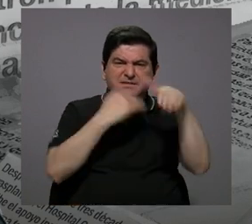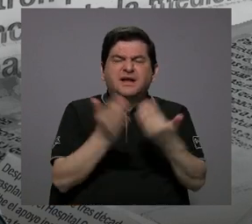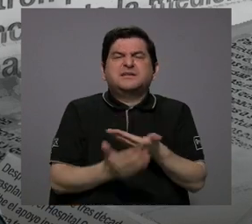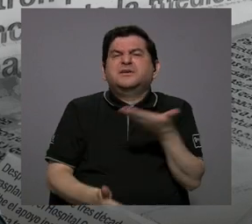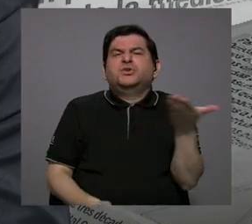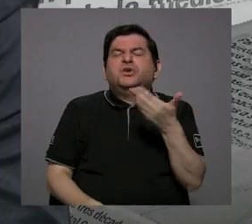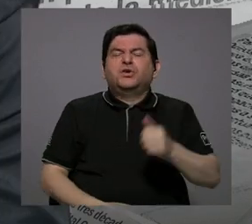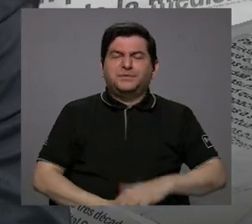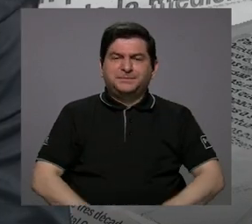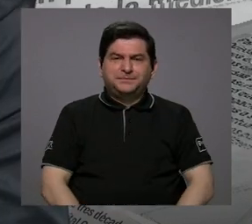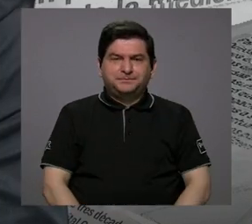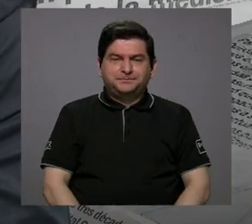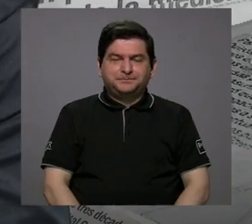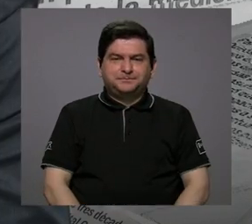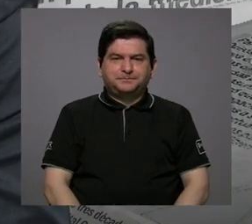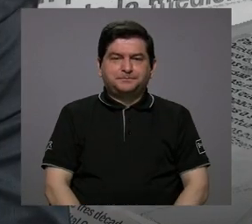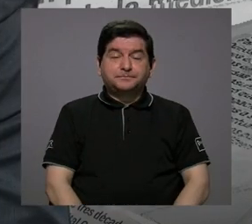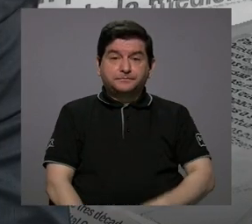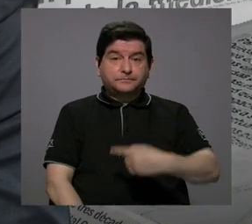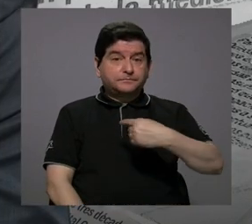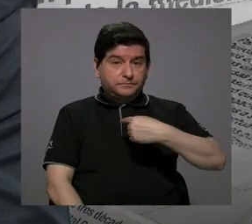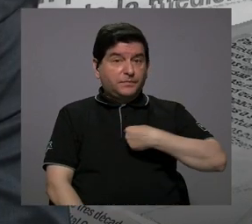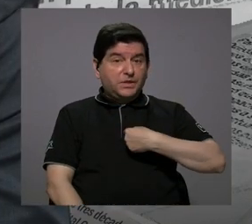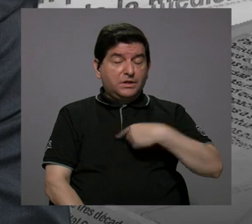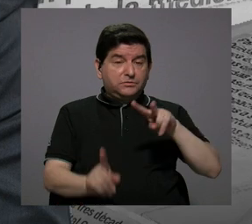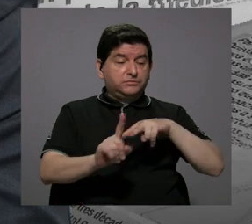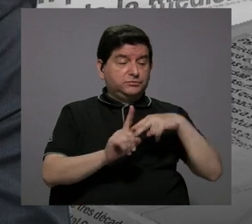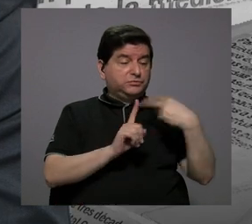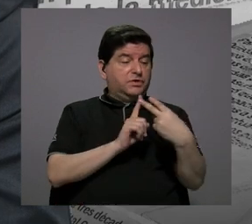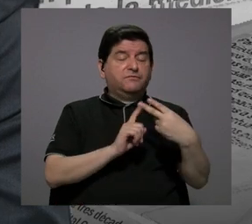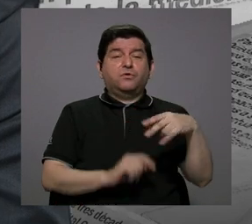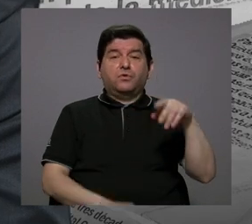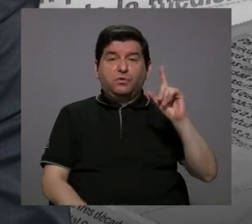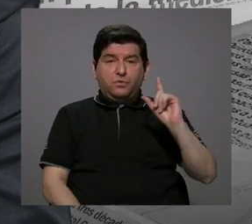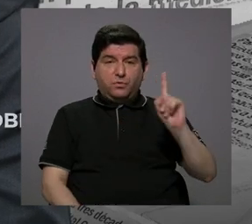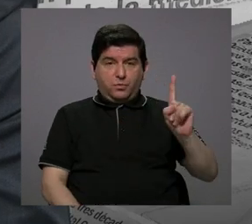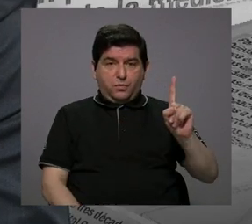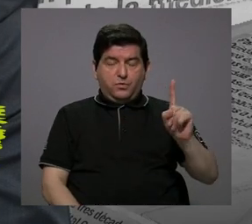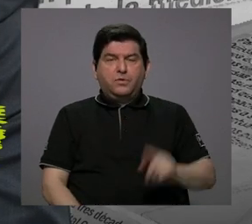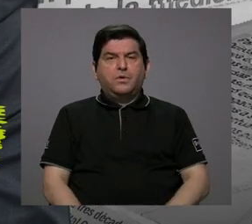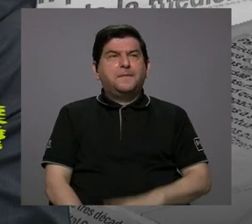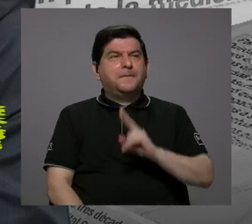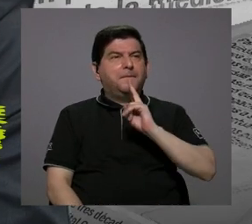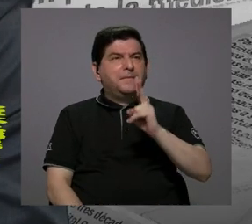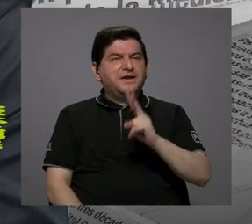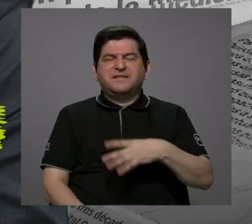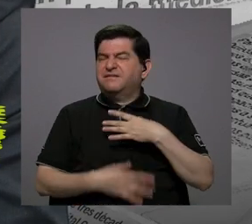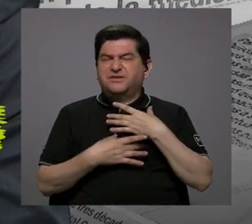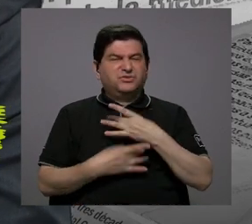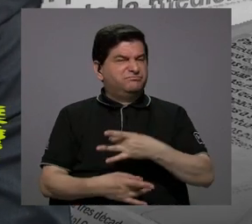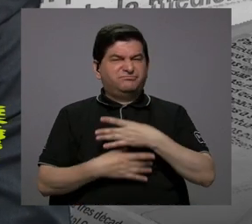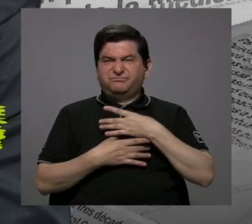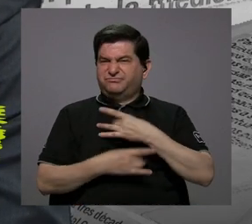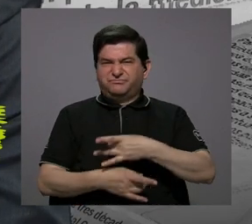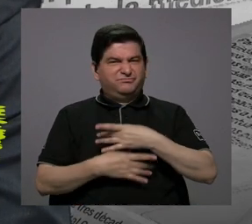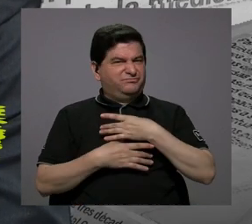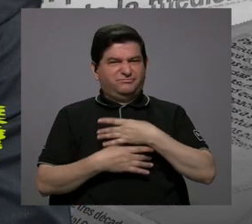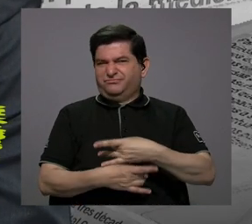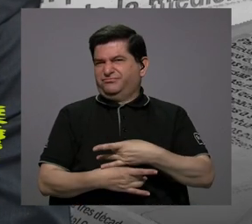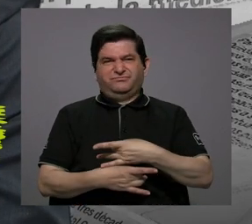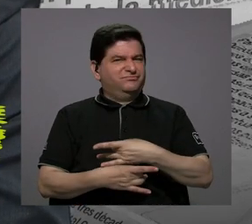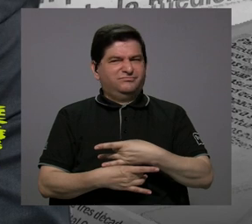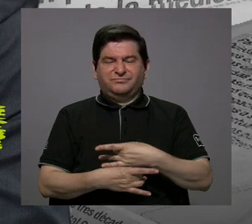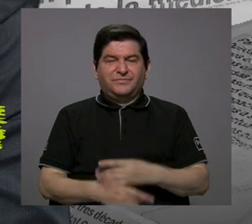final? Vamos a ver, yo lo enfoco como punto número uno, un verdadero desinterés por